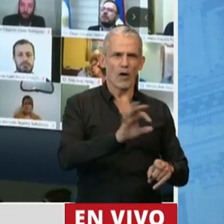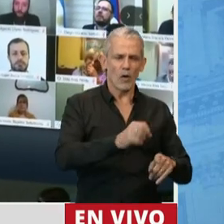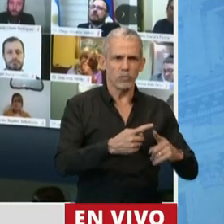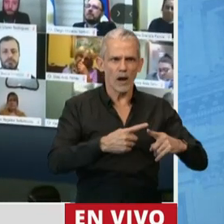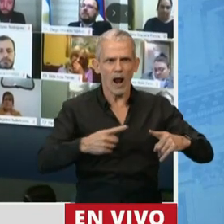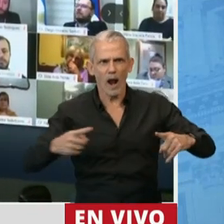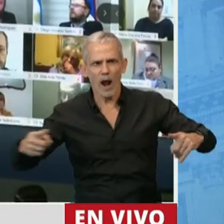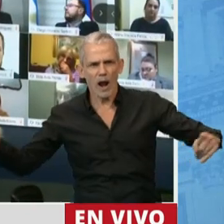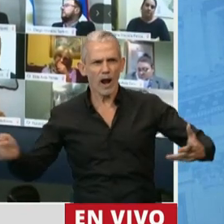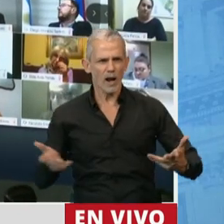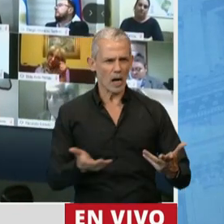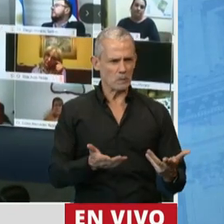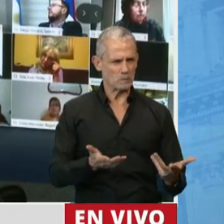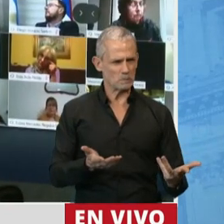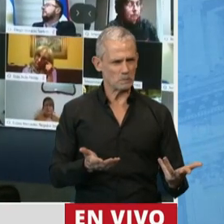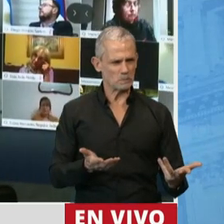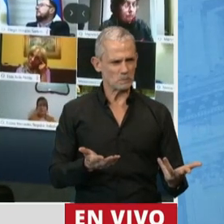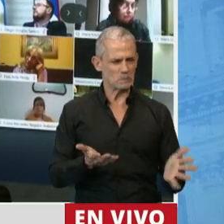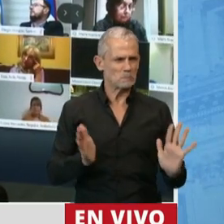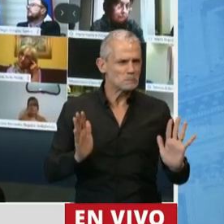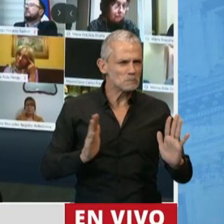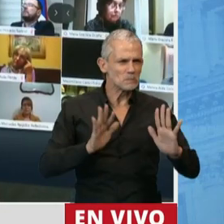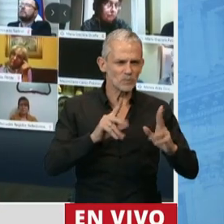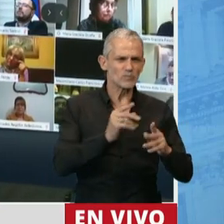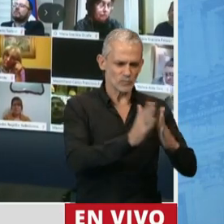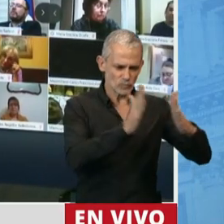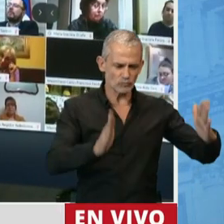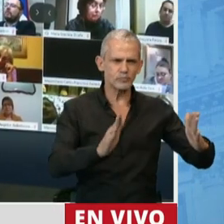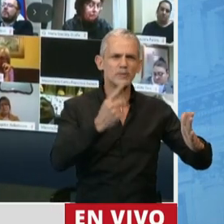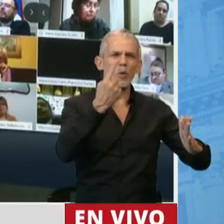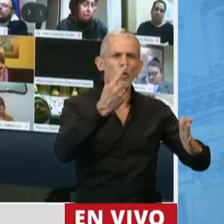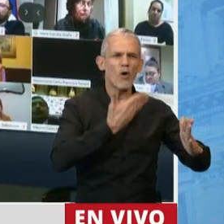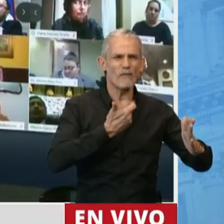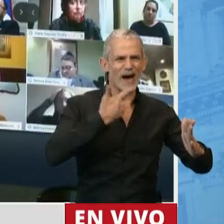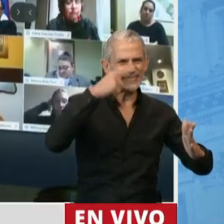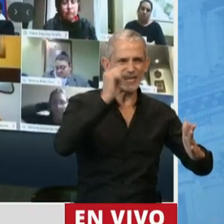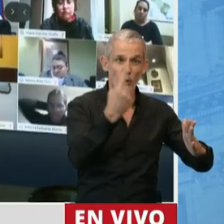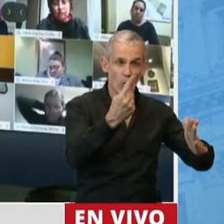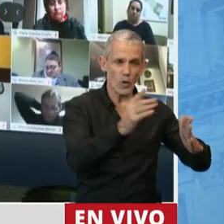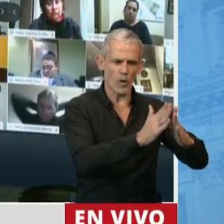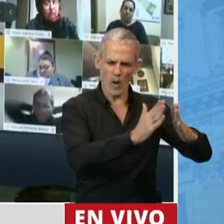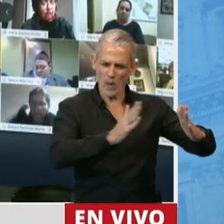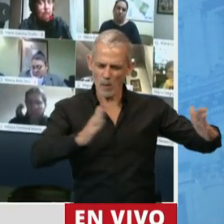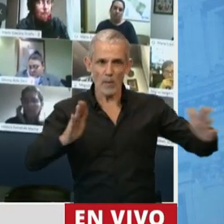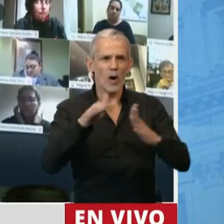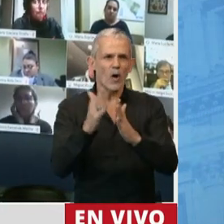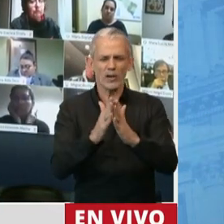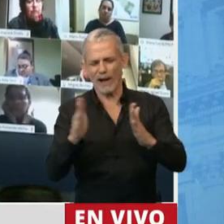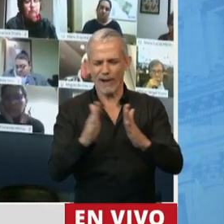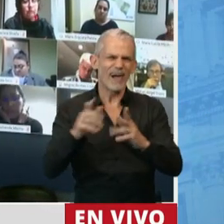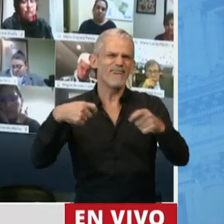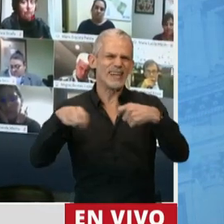días de cuarentena, recordemos que la fase 1 duró un determinado tiempo, después hubo otras fases que fueron mucho más flexibles, así que